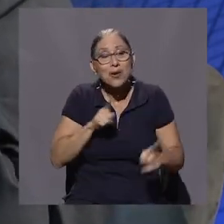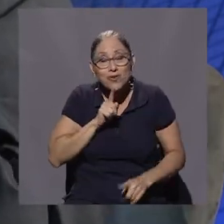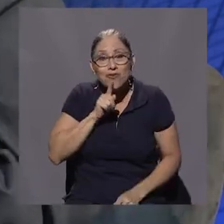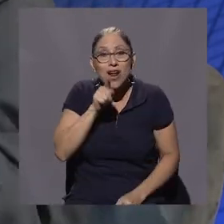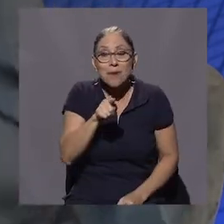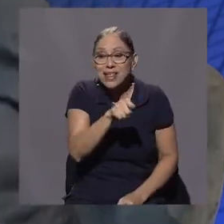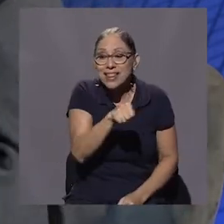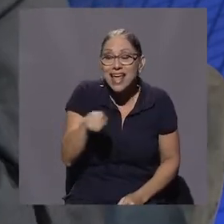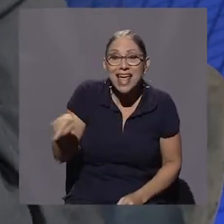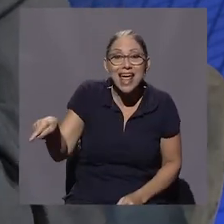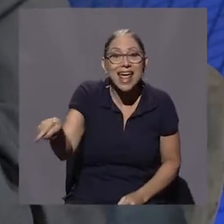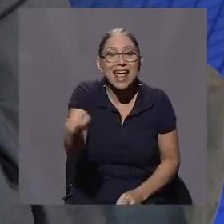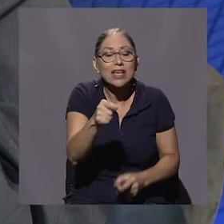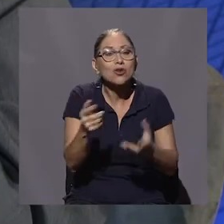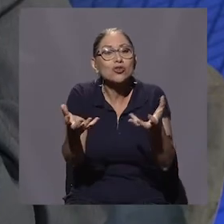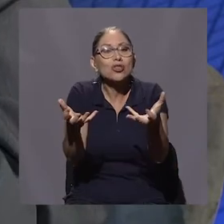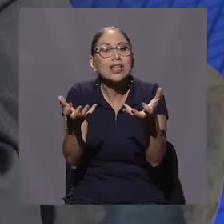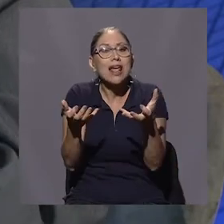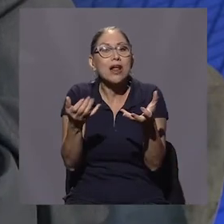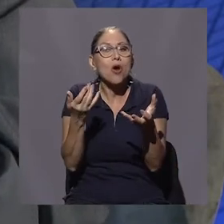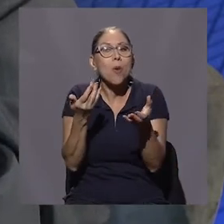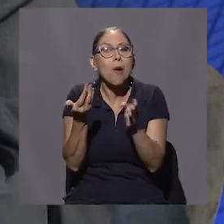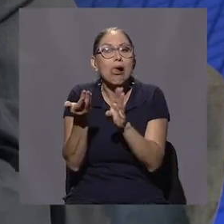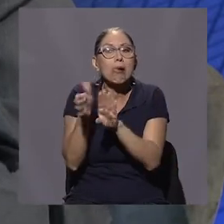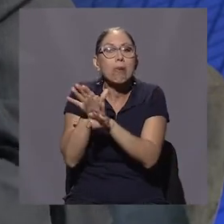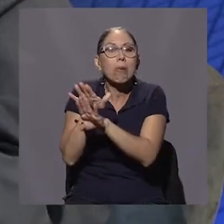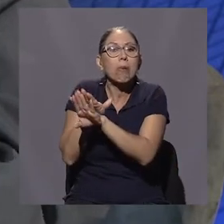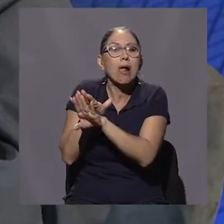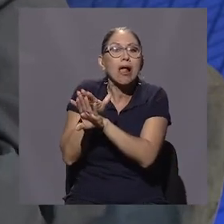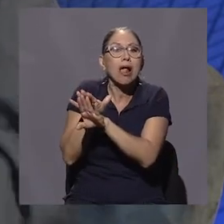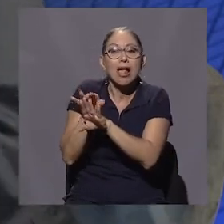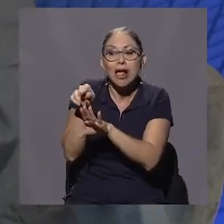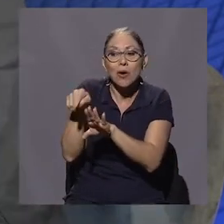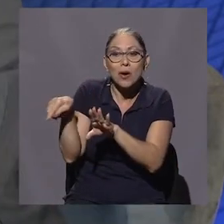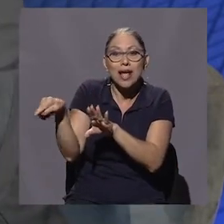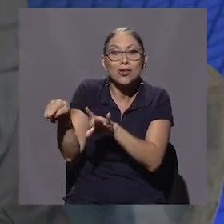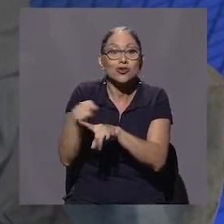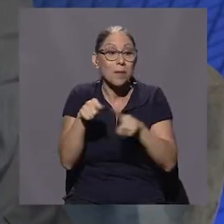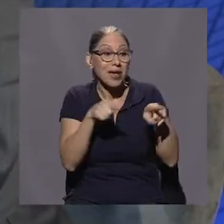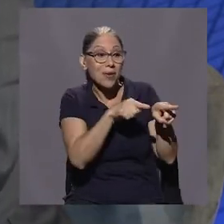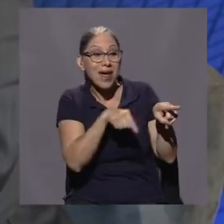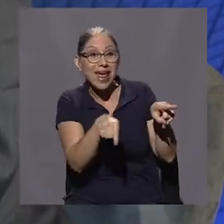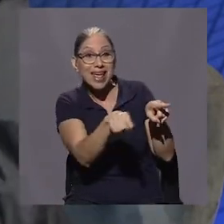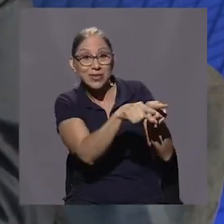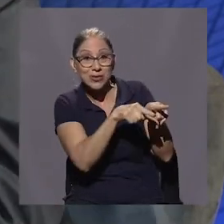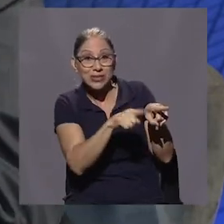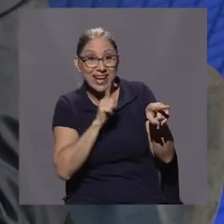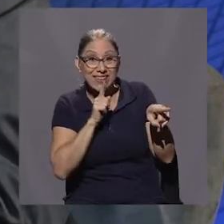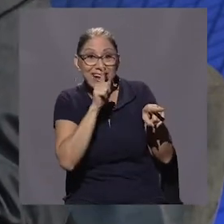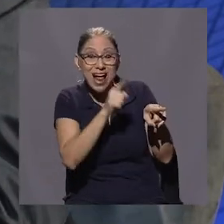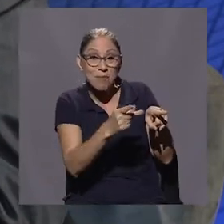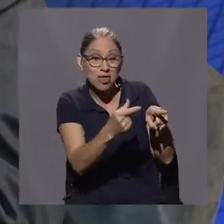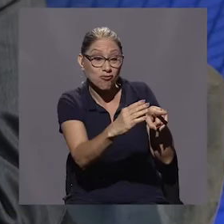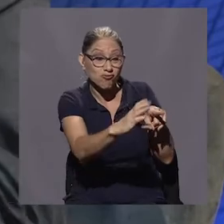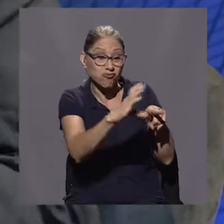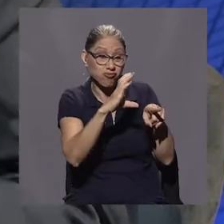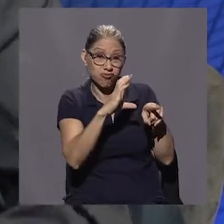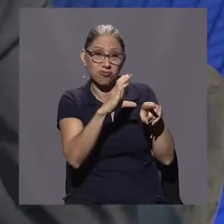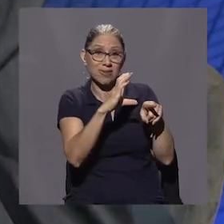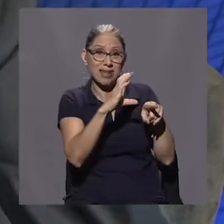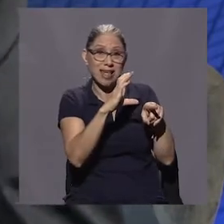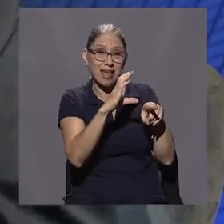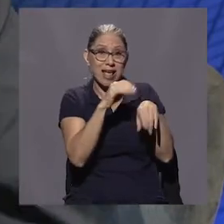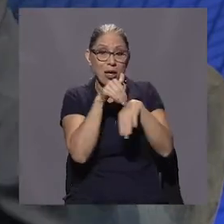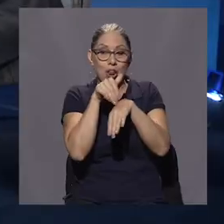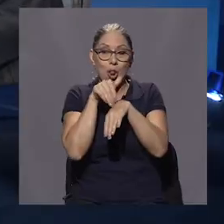para ver cómo cuentan los incos mientras los billetes de 100 dólares son evadidos a los paraísos fiscales. Y